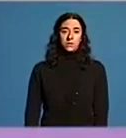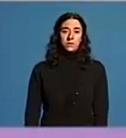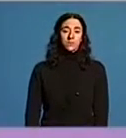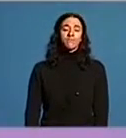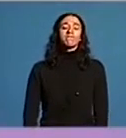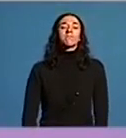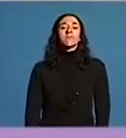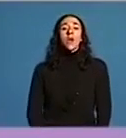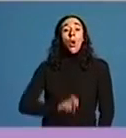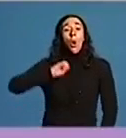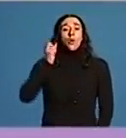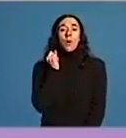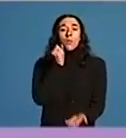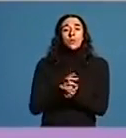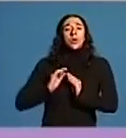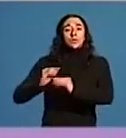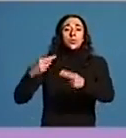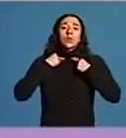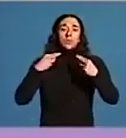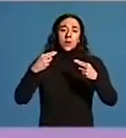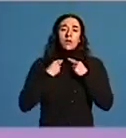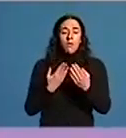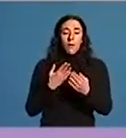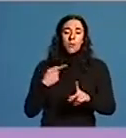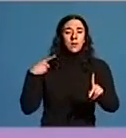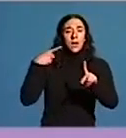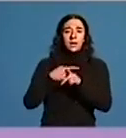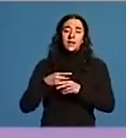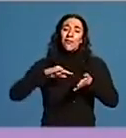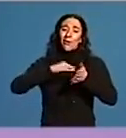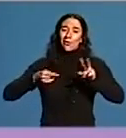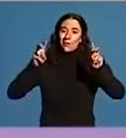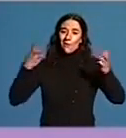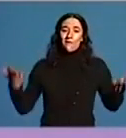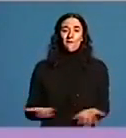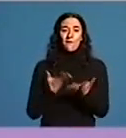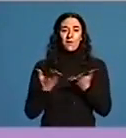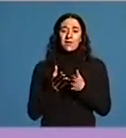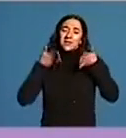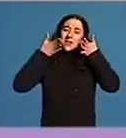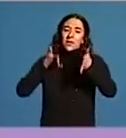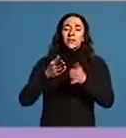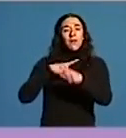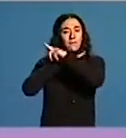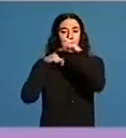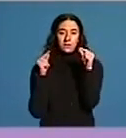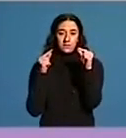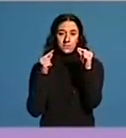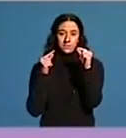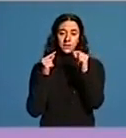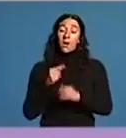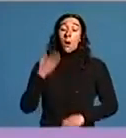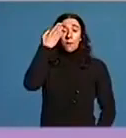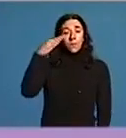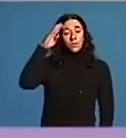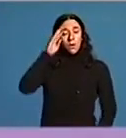E outra das apostas da institución provincial en prol do fomento das novas tecnologías centrouse esta semana na Fundación TIC. O seu